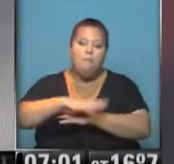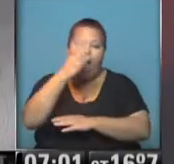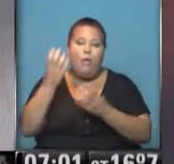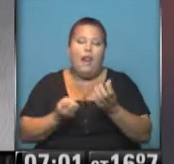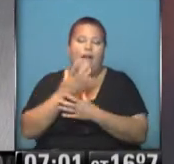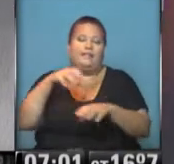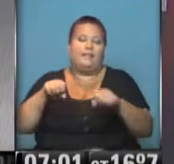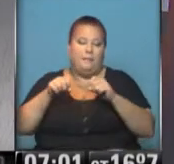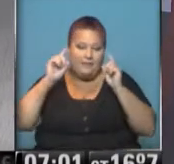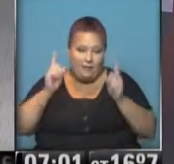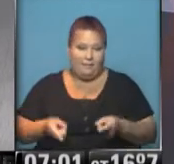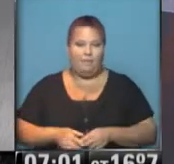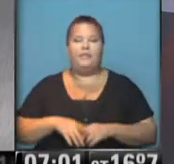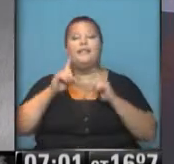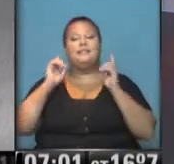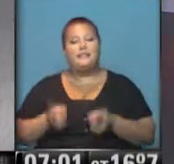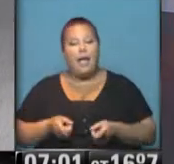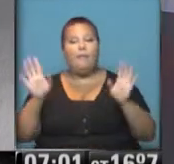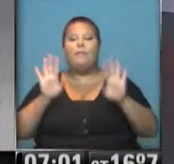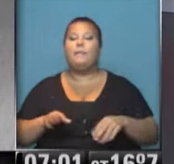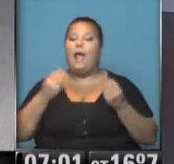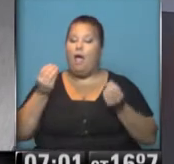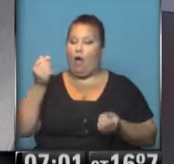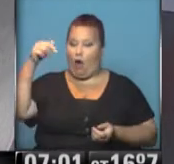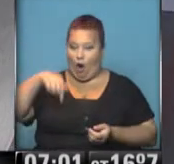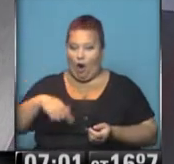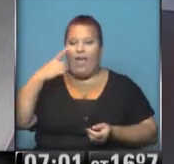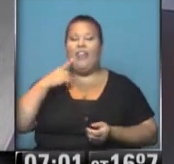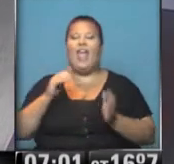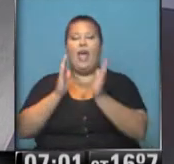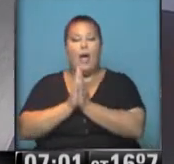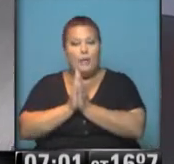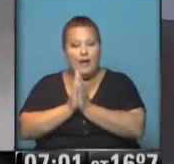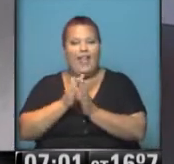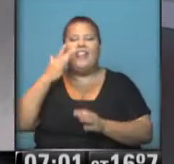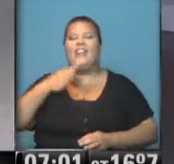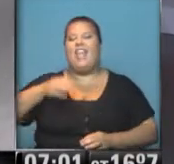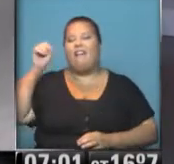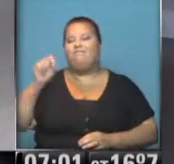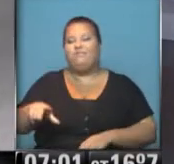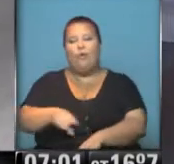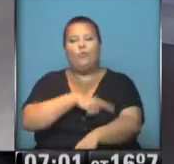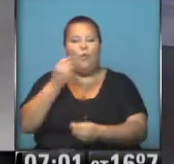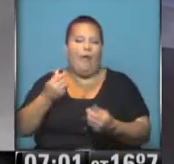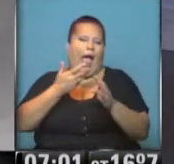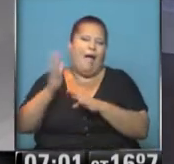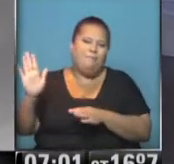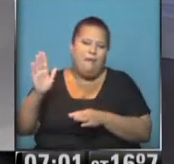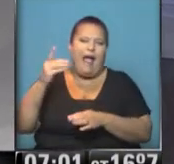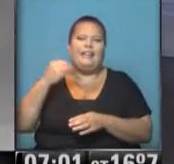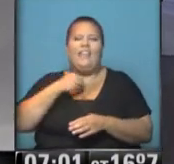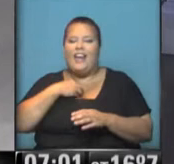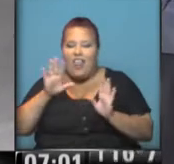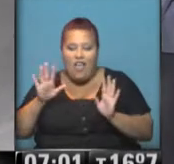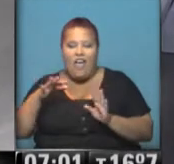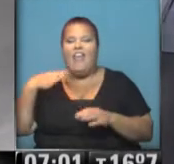también, especialmente. a prepararse porque el día de hoy, Día de la Virgen, es un día clásico ya, más allá incluso de las religiones,